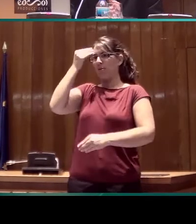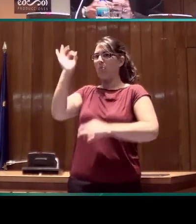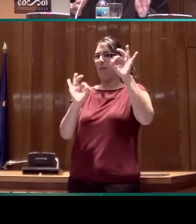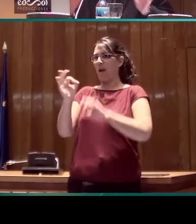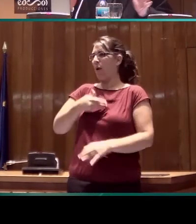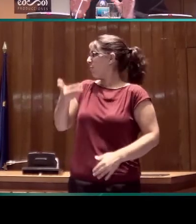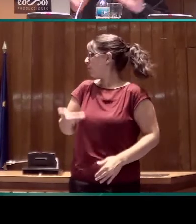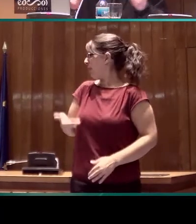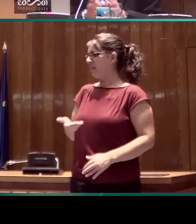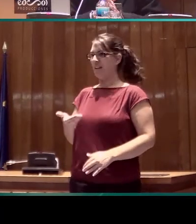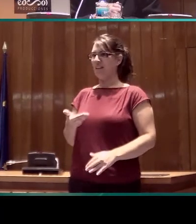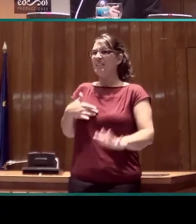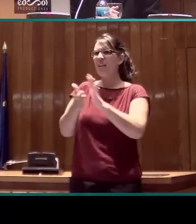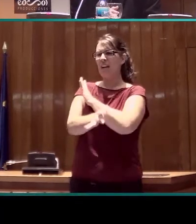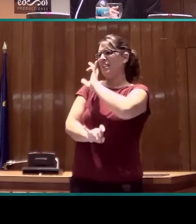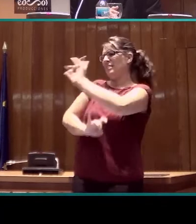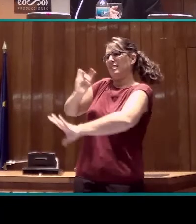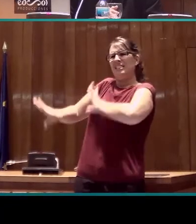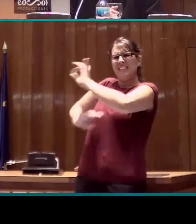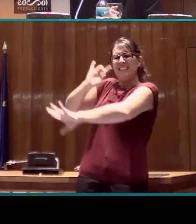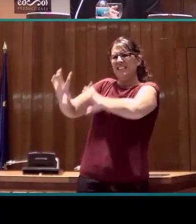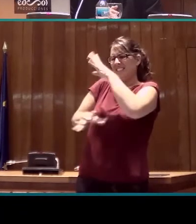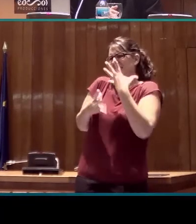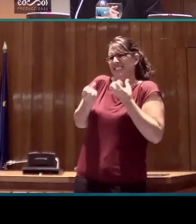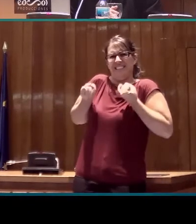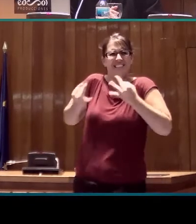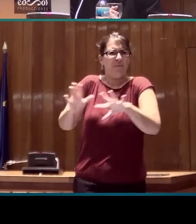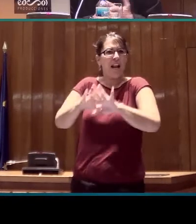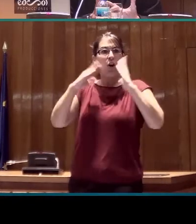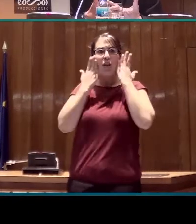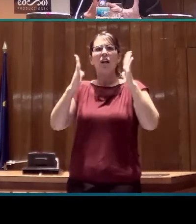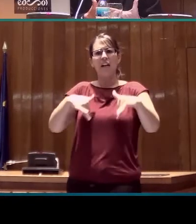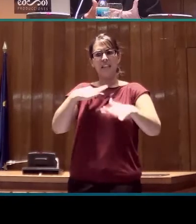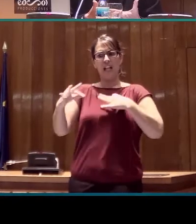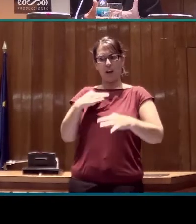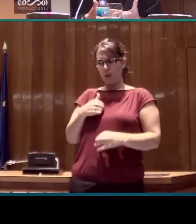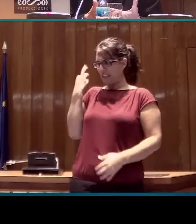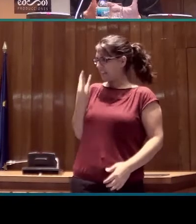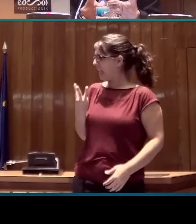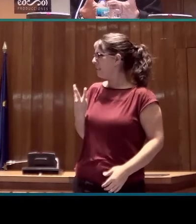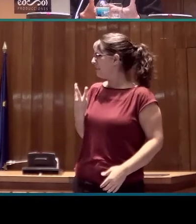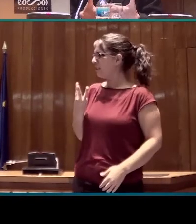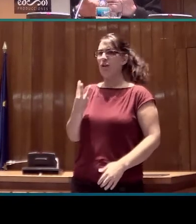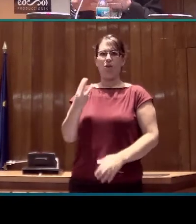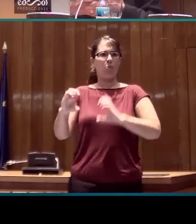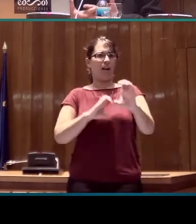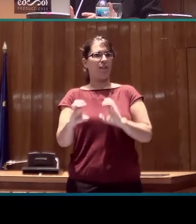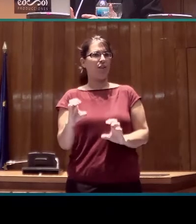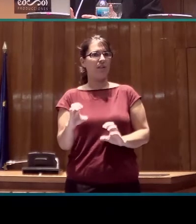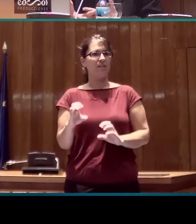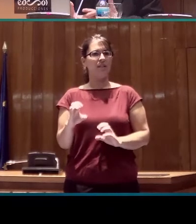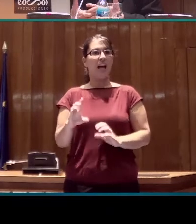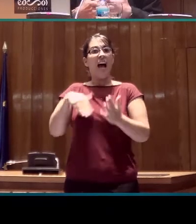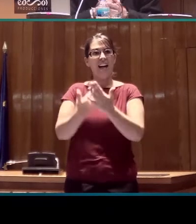Seleccionadas de entre las muchísimas que se enviaron a este congreso. Y aparte de esas tres comunicaciones, estaremos cinco